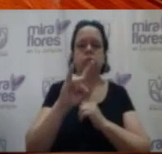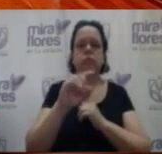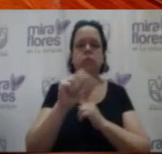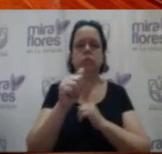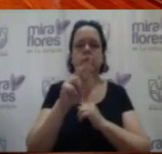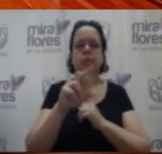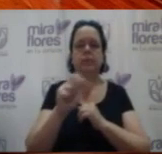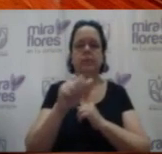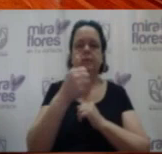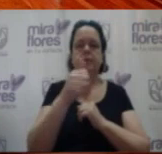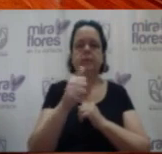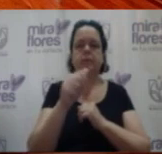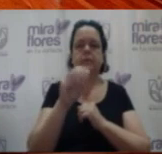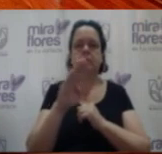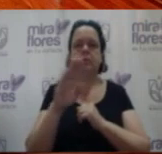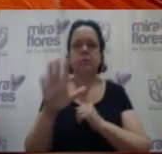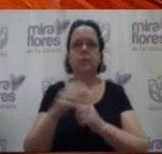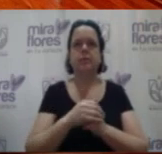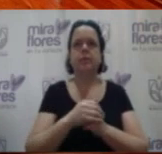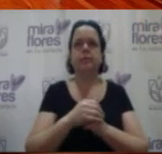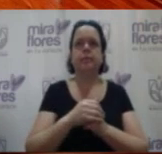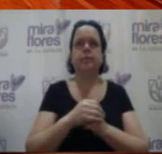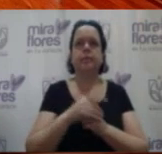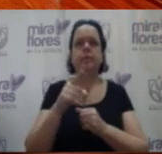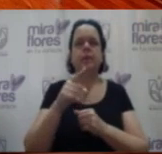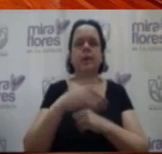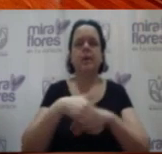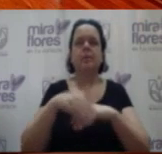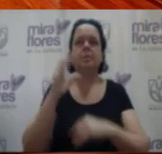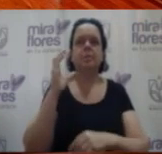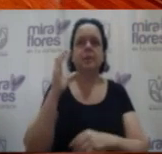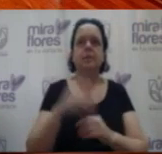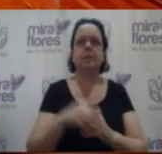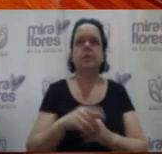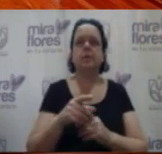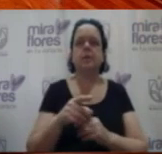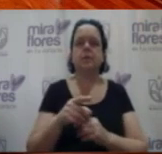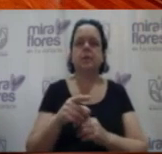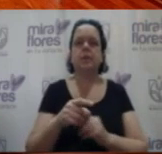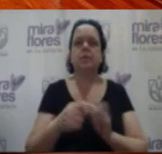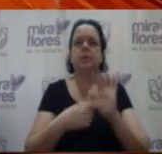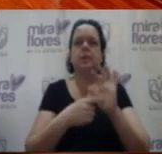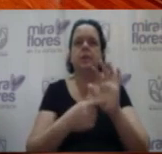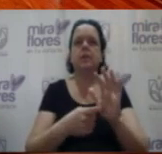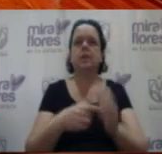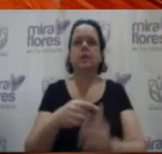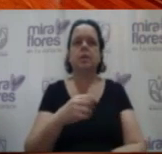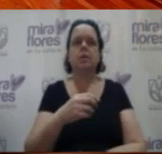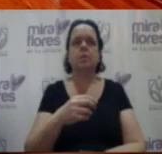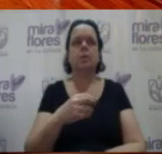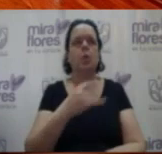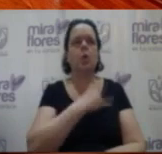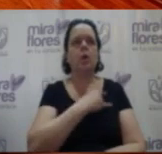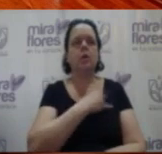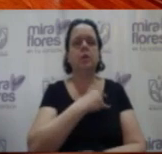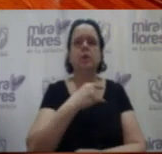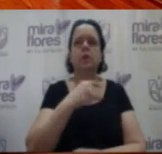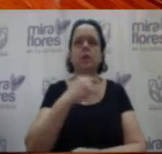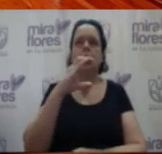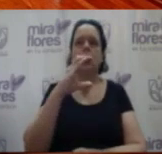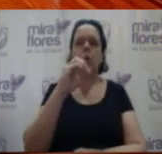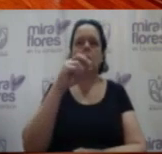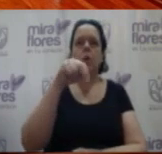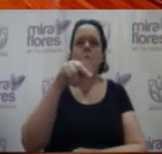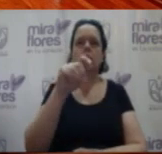número 1041, Urbanización del Fundo Surquillo Miraflores, presentada por la Universidad Continental, el cual es